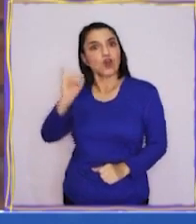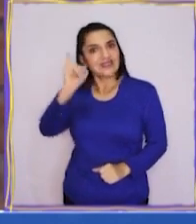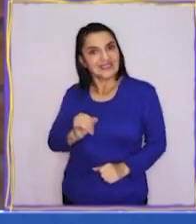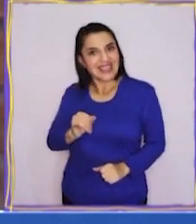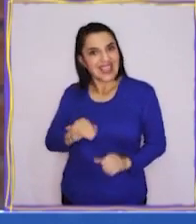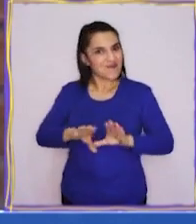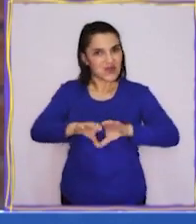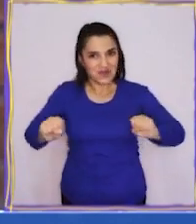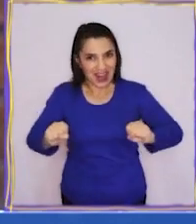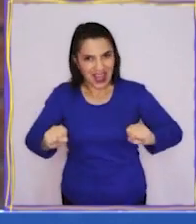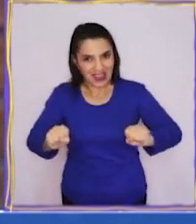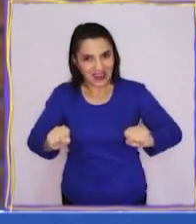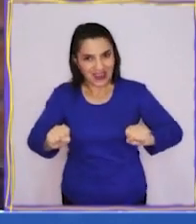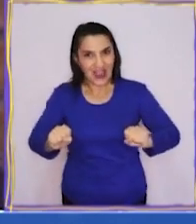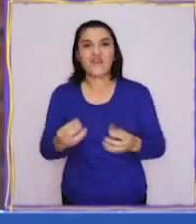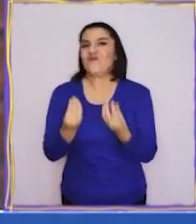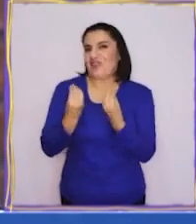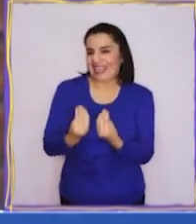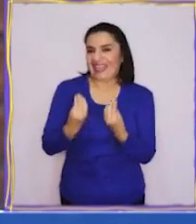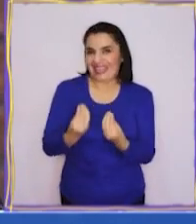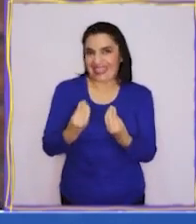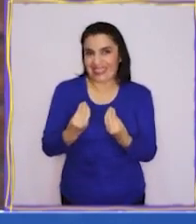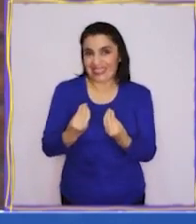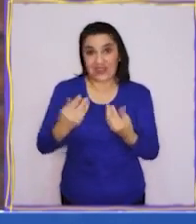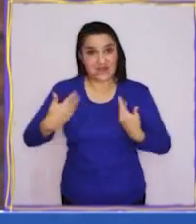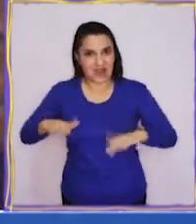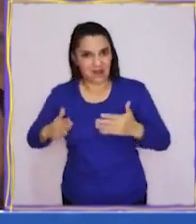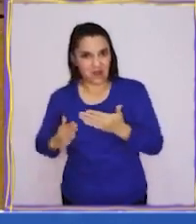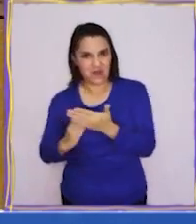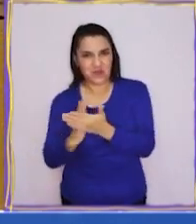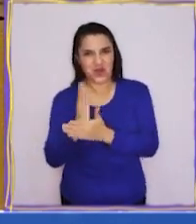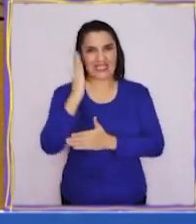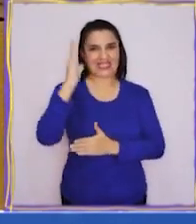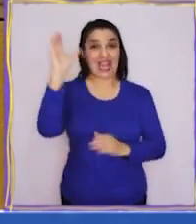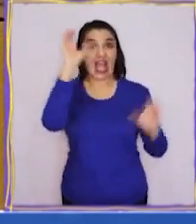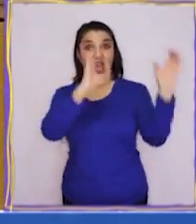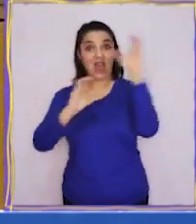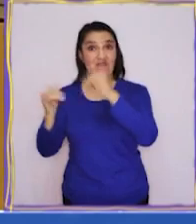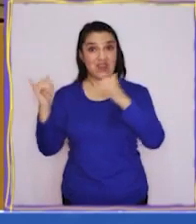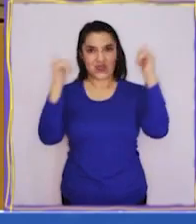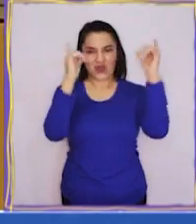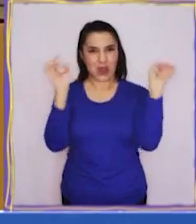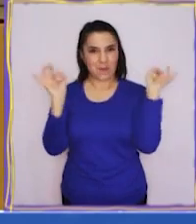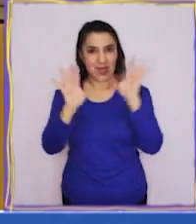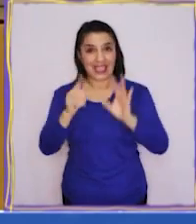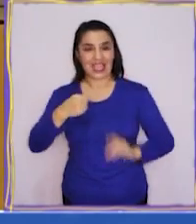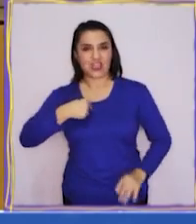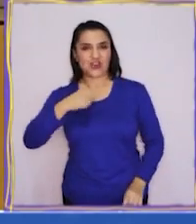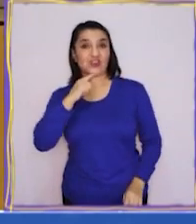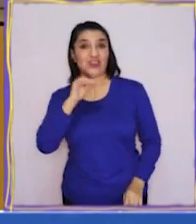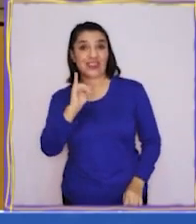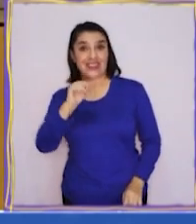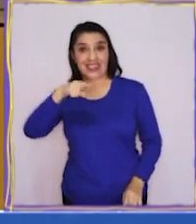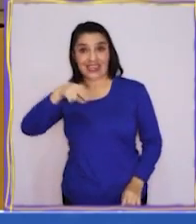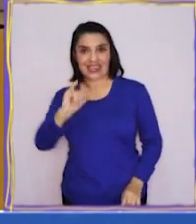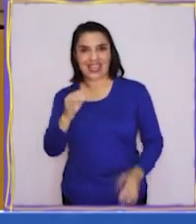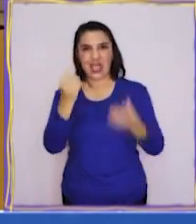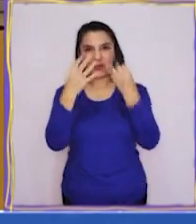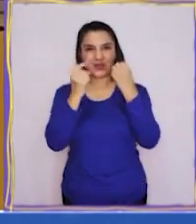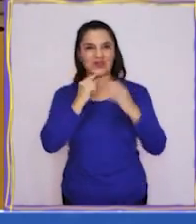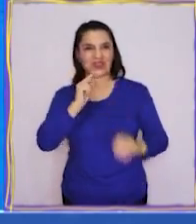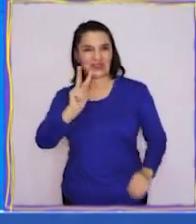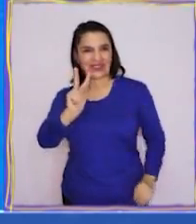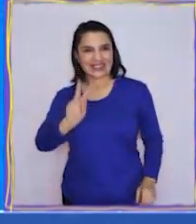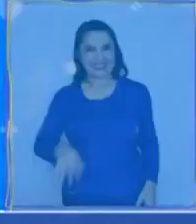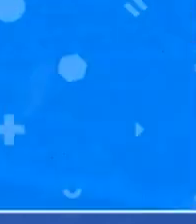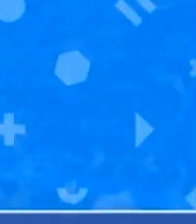sí. ¿Están preparados y preparadas? Buenísimo, porque vamos a emprender una aventura mágica. Soy Trinidad y esto es Aprendo TV.